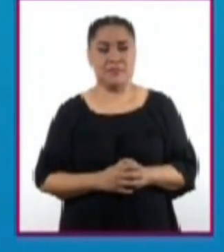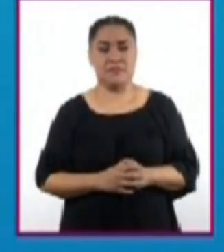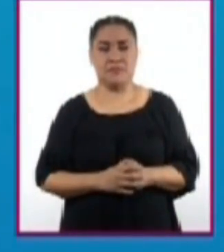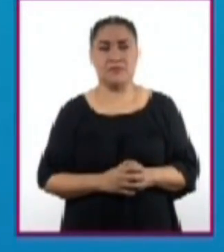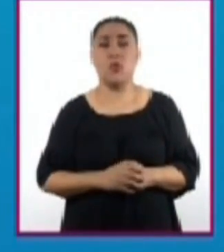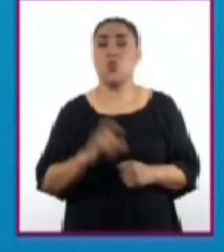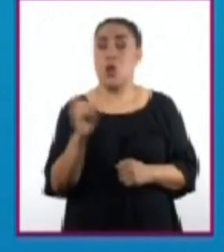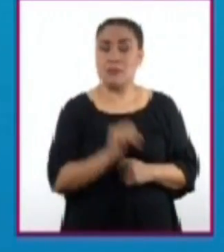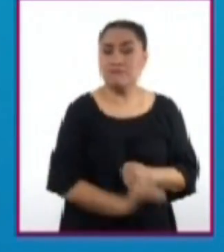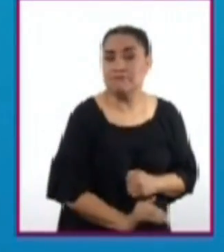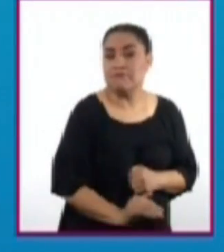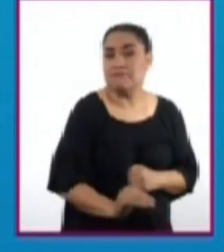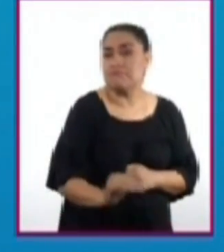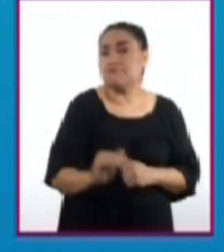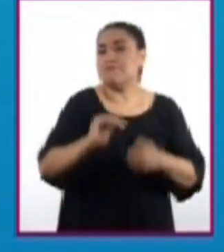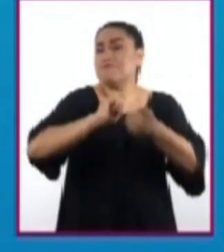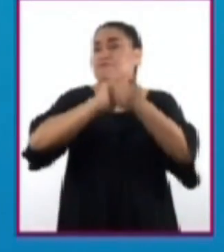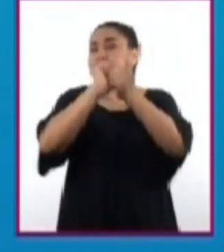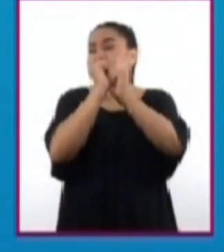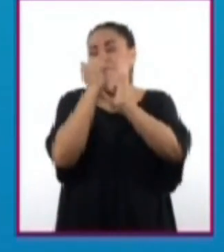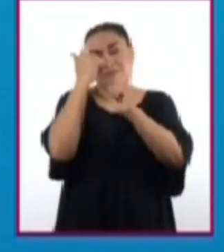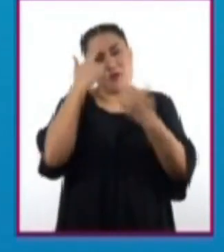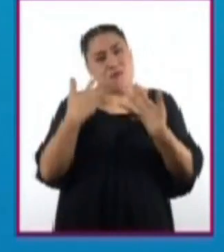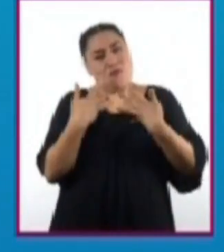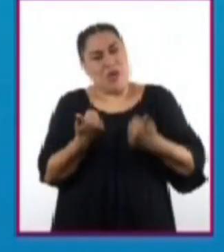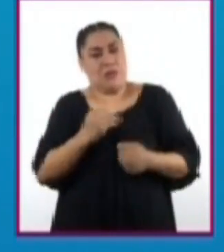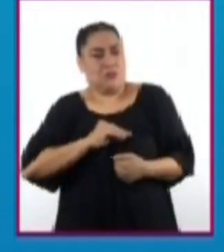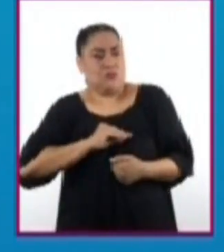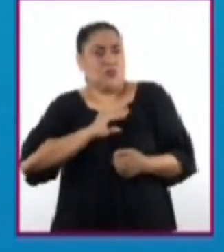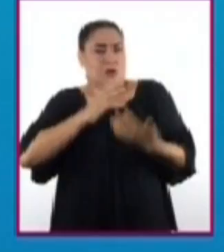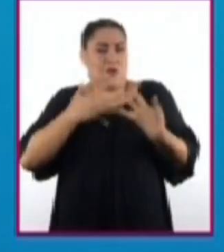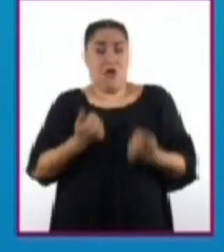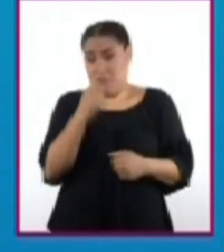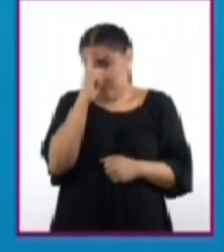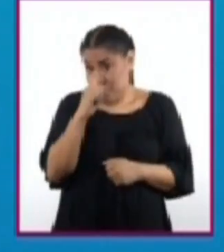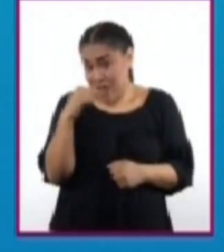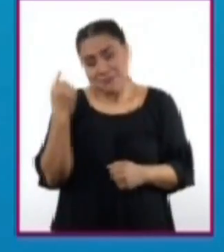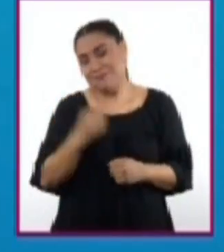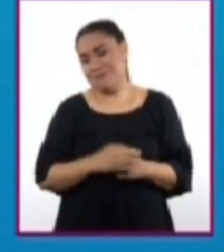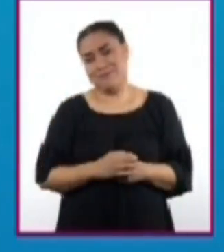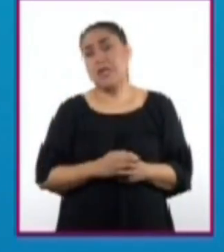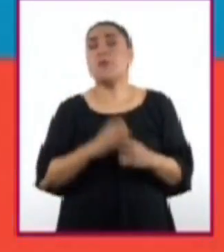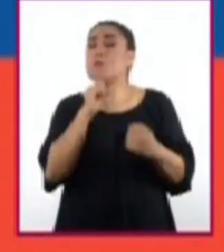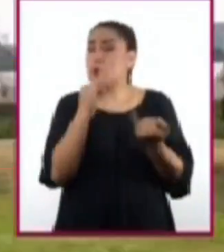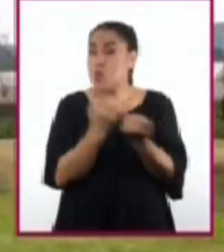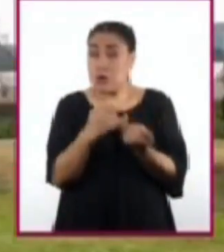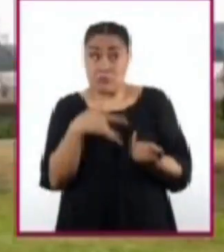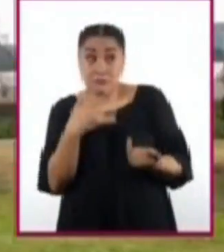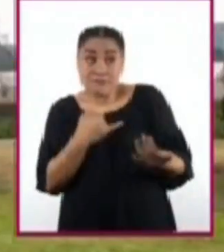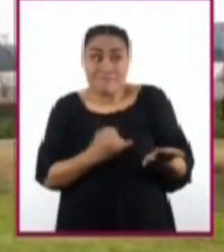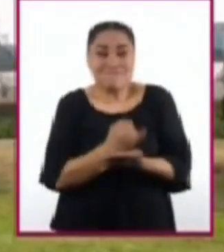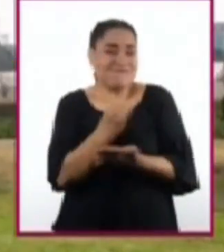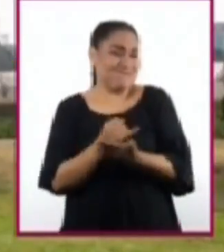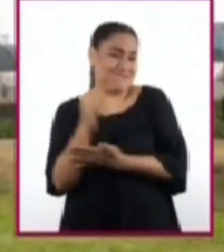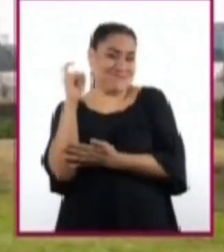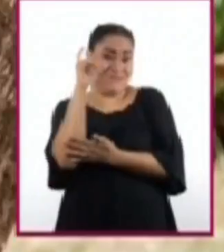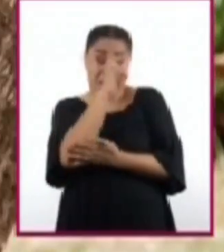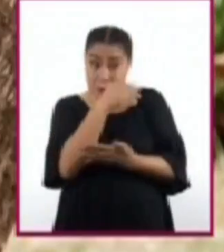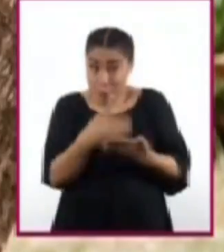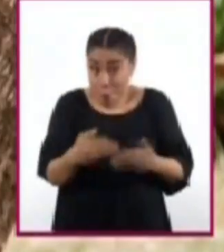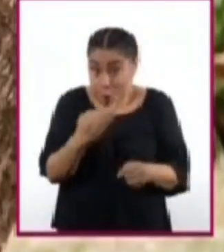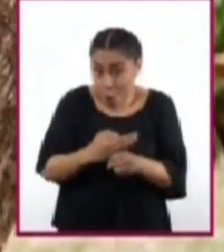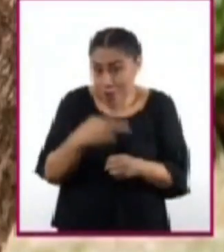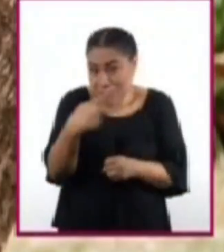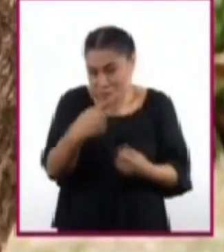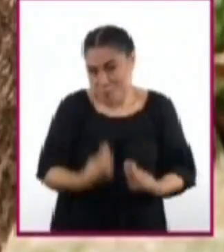Crecer y madurar mental y emocionalmente no es fácil. Tampoco lo es tomar decisiones. En esta etapa de tu vida